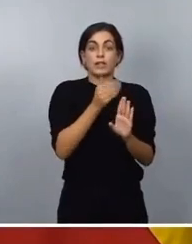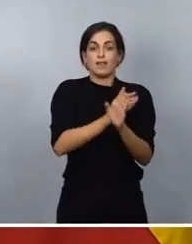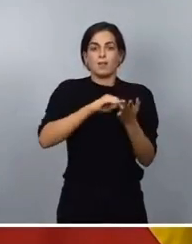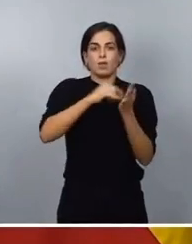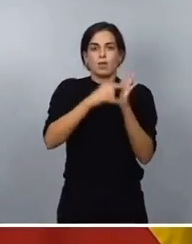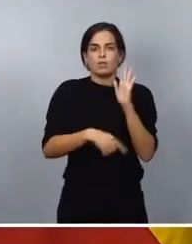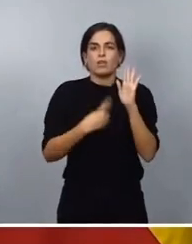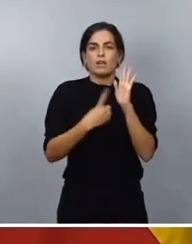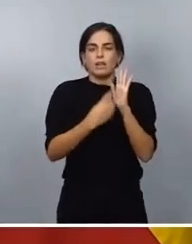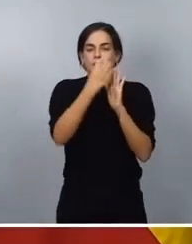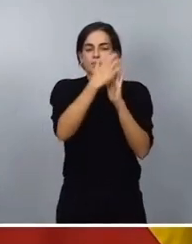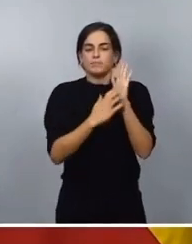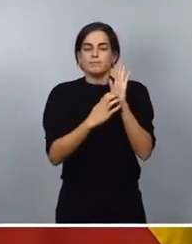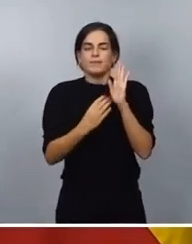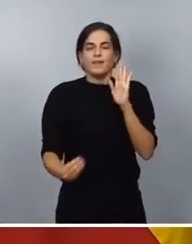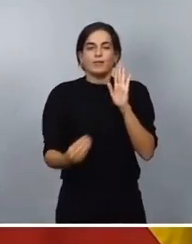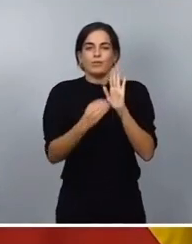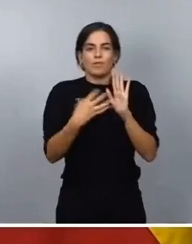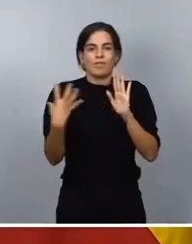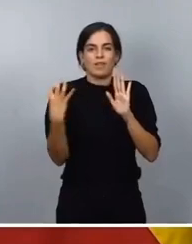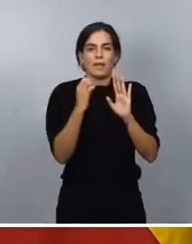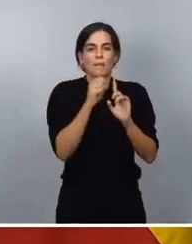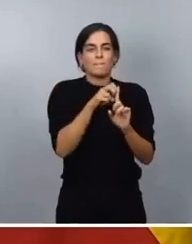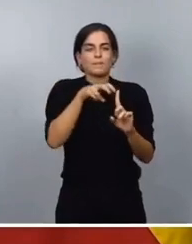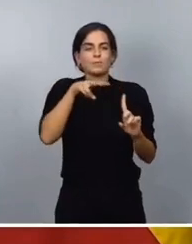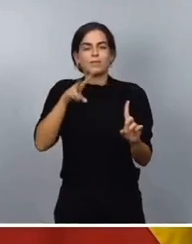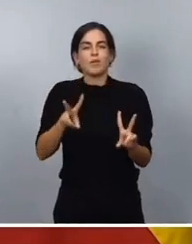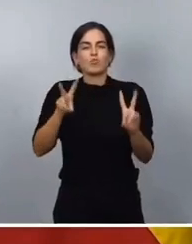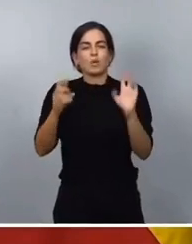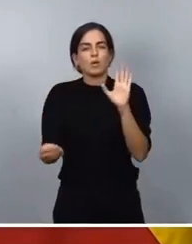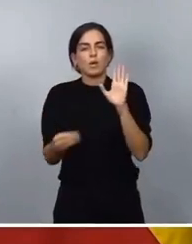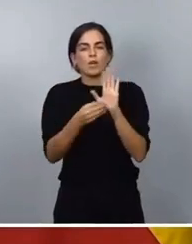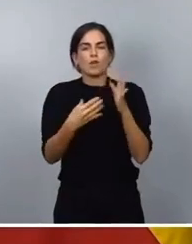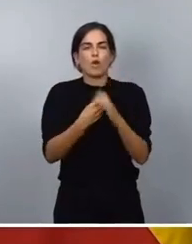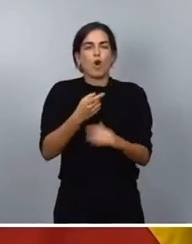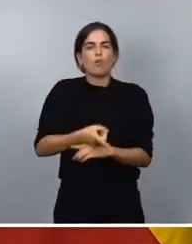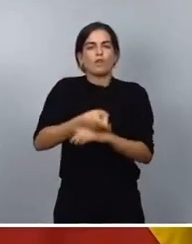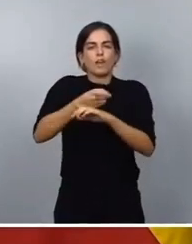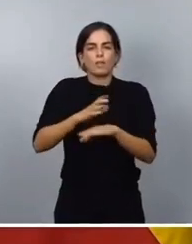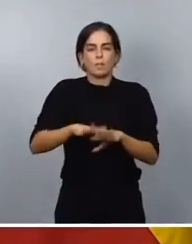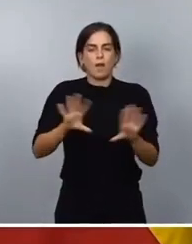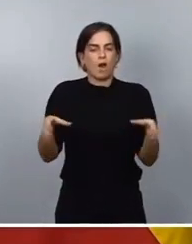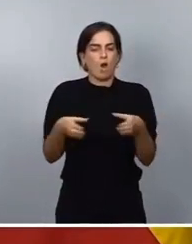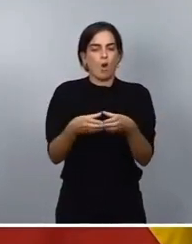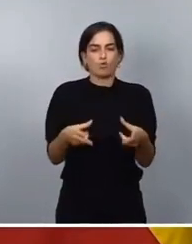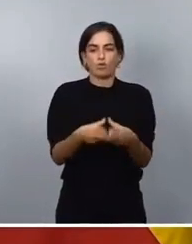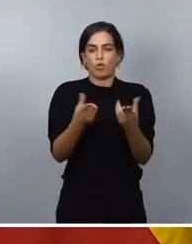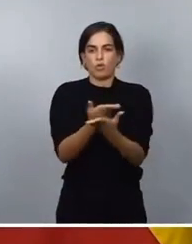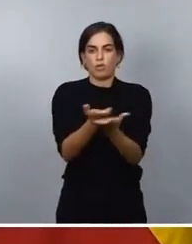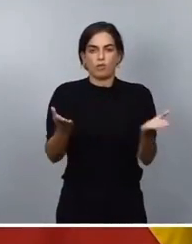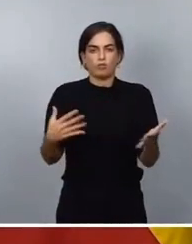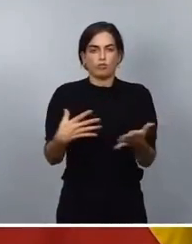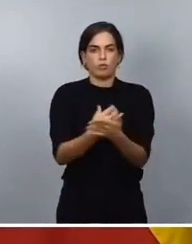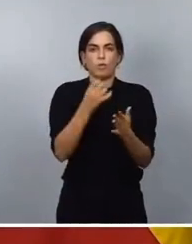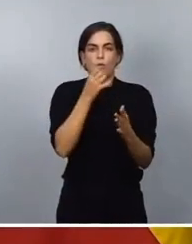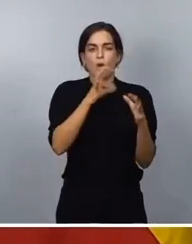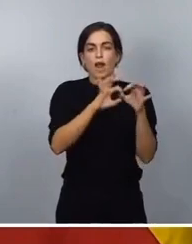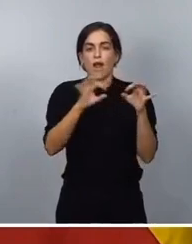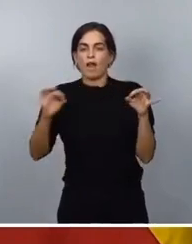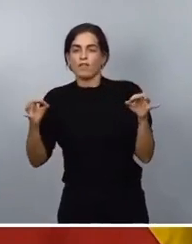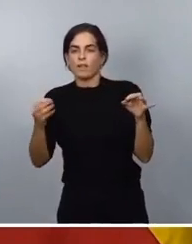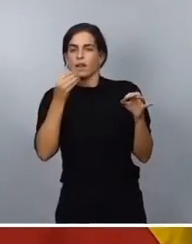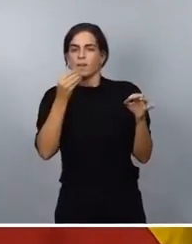perspectiva nueva, con unas obligaciones para el conjunto de la cadena alimentaria, desde la producción